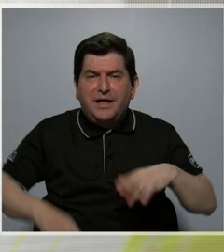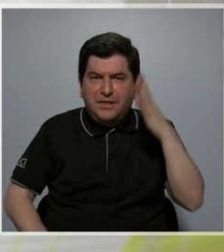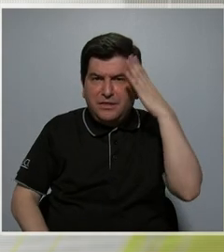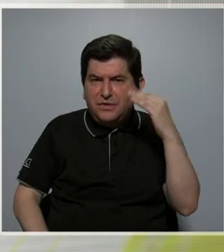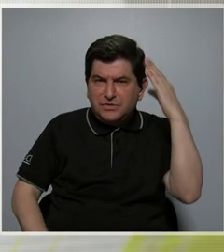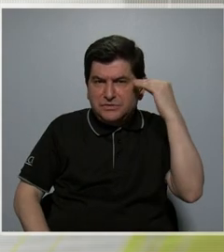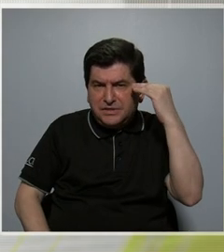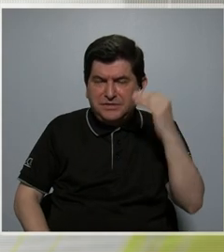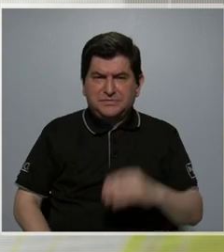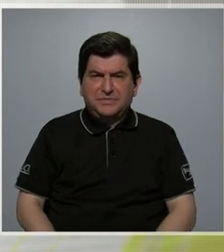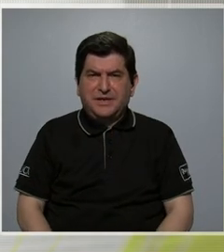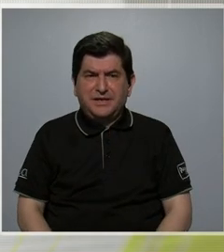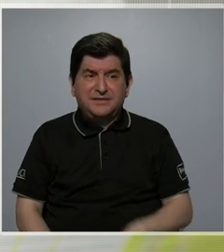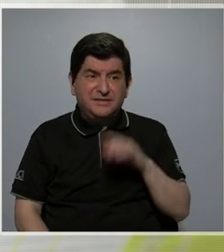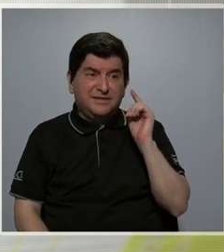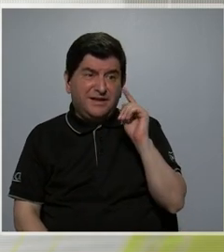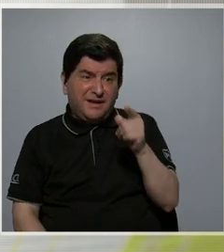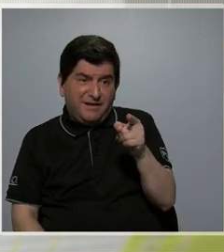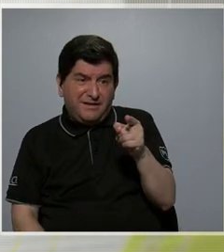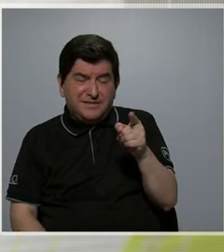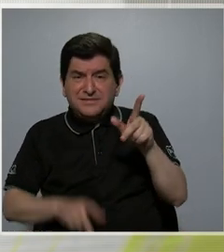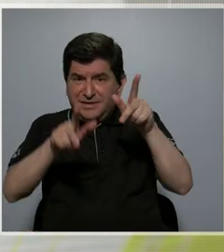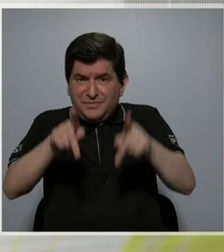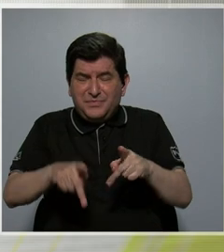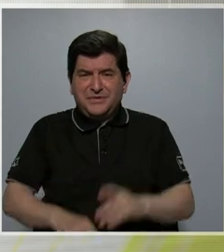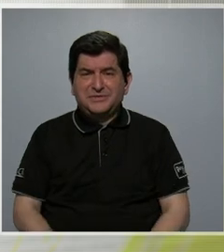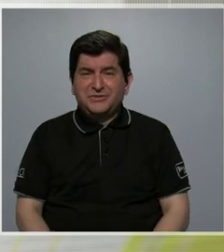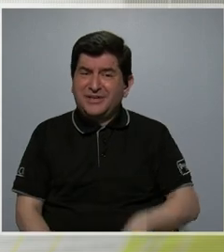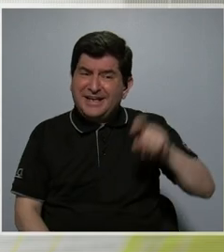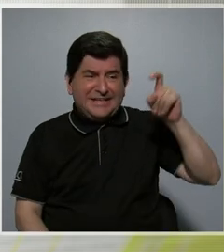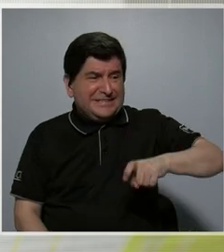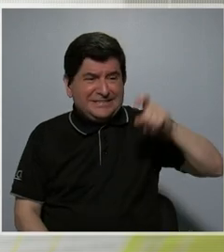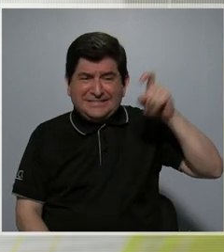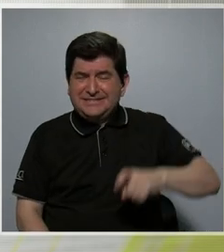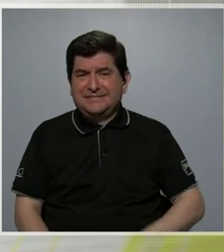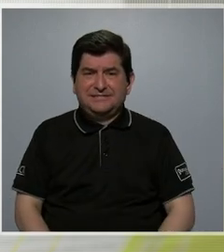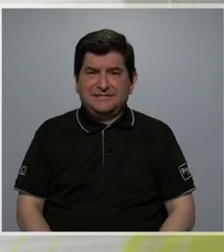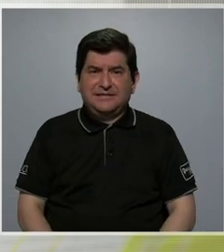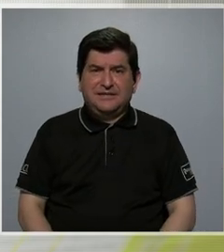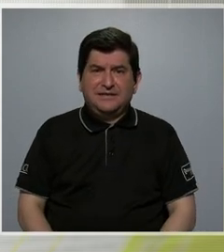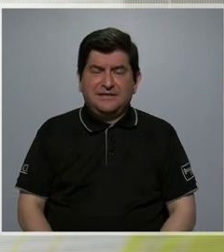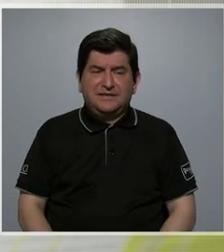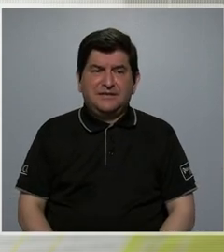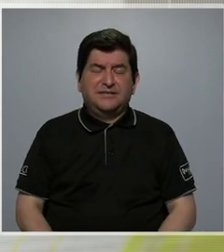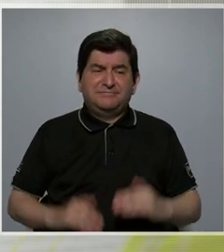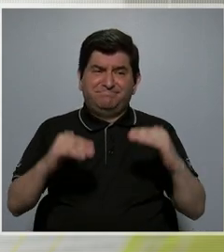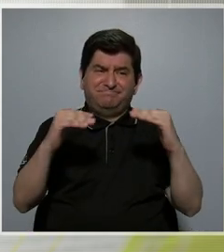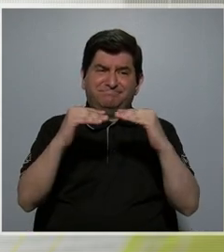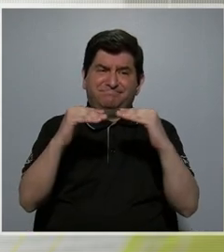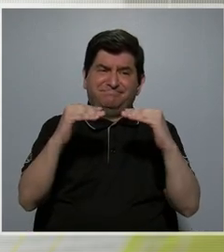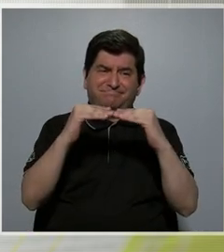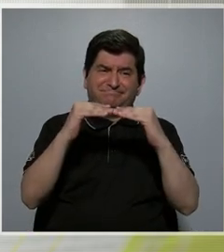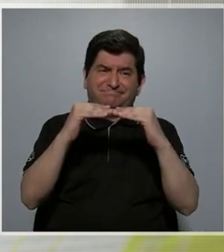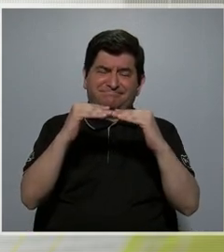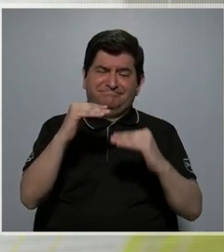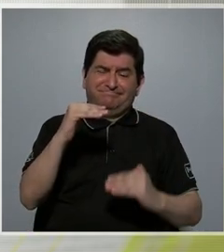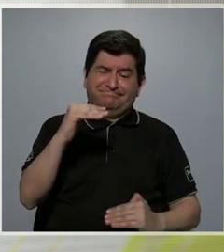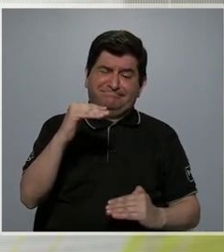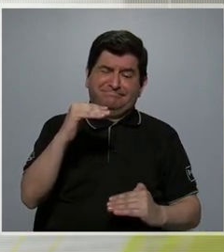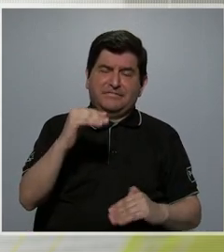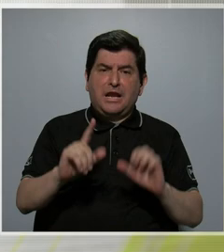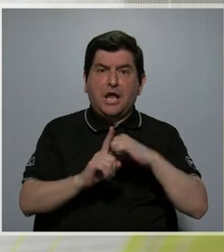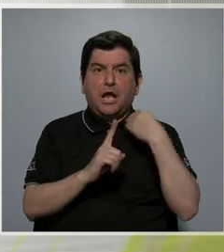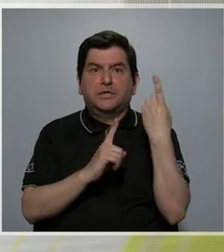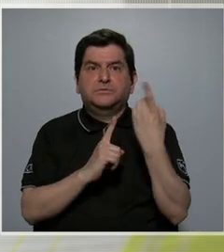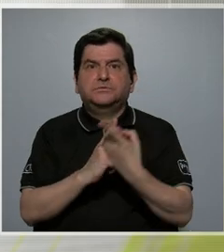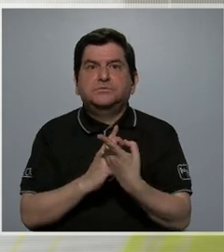experiencia vital, le han llevado a tener que ocupar un estatus muy bajo en